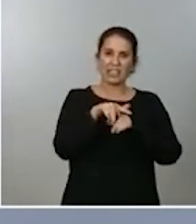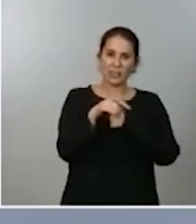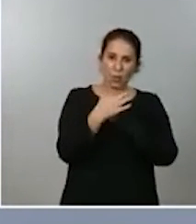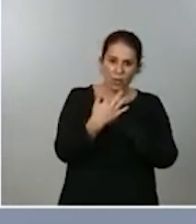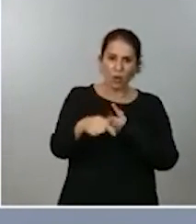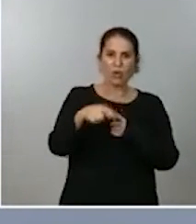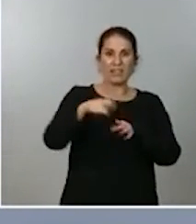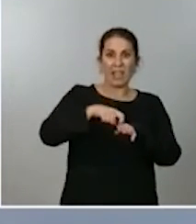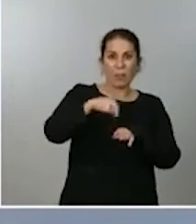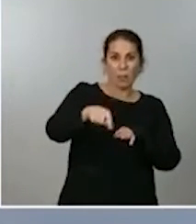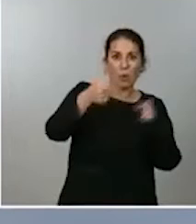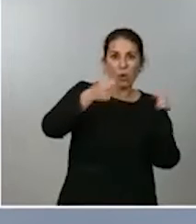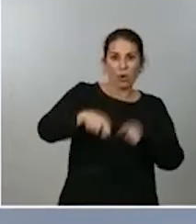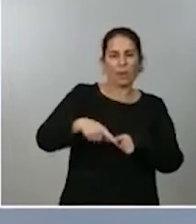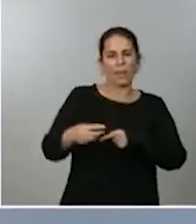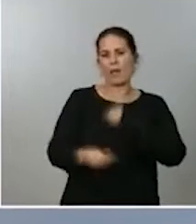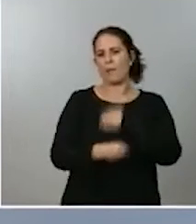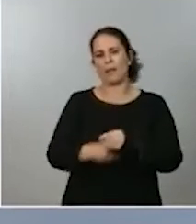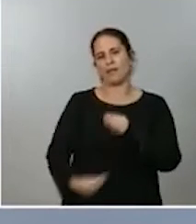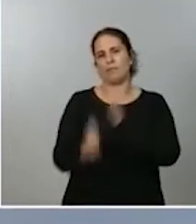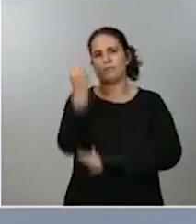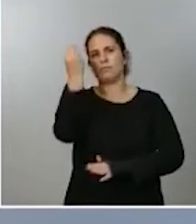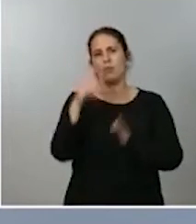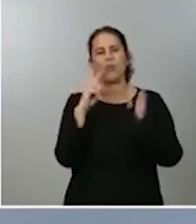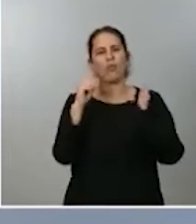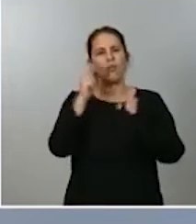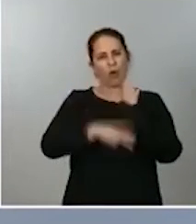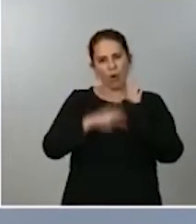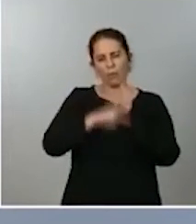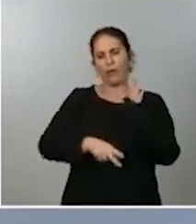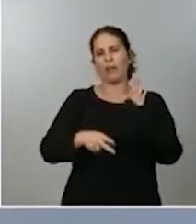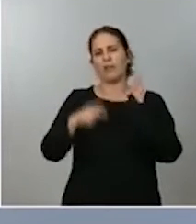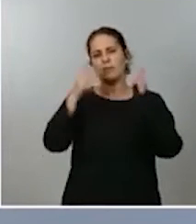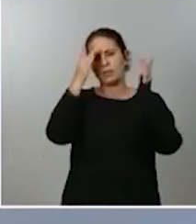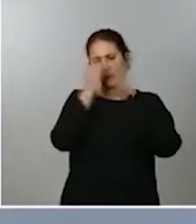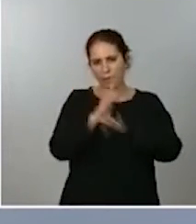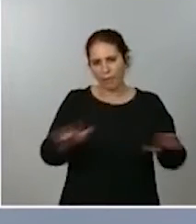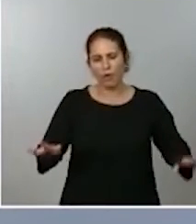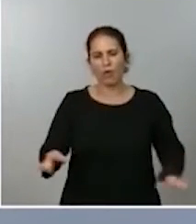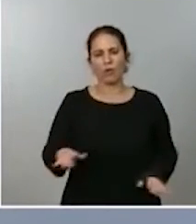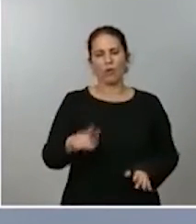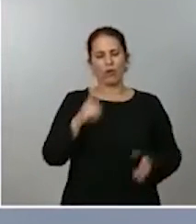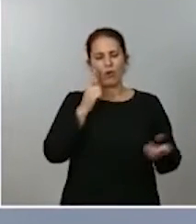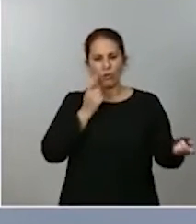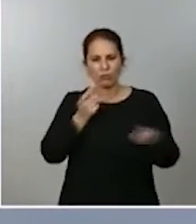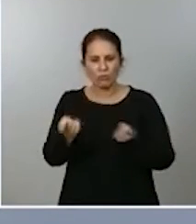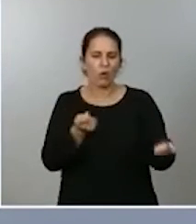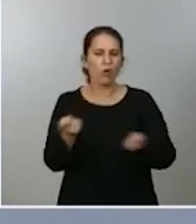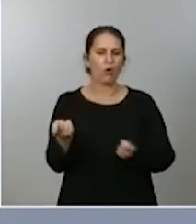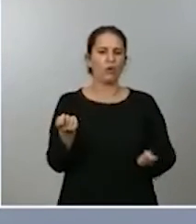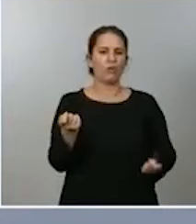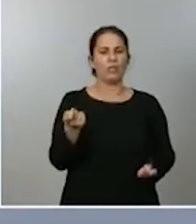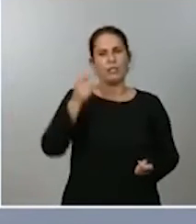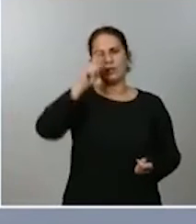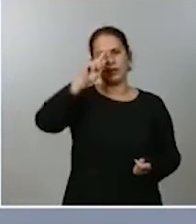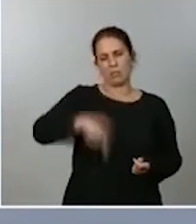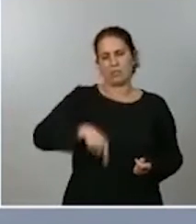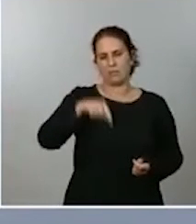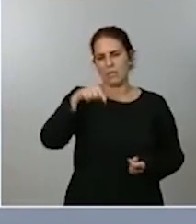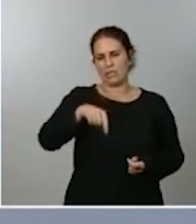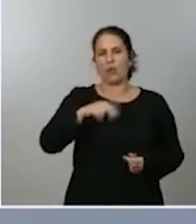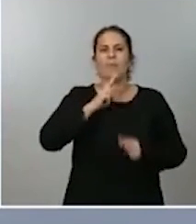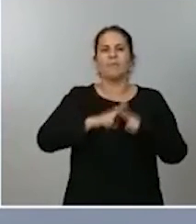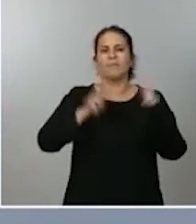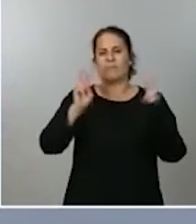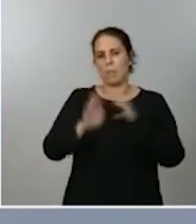utilizar la norma, hay que utilizar mecanismos de sensibilización, de control, de intervención y, naturalmente, esto es un primer paso porque forma